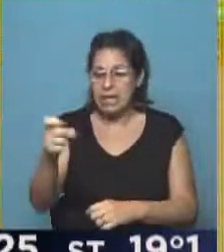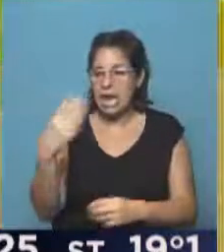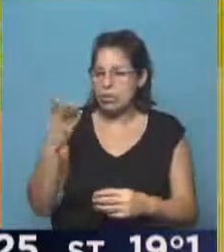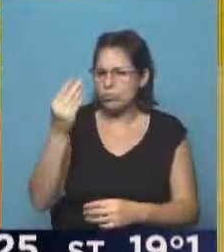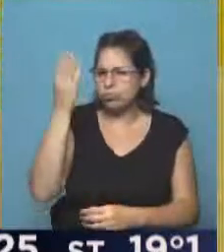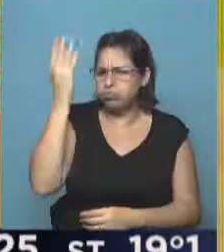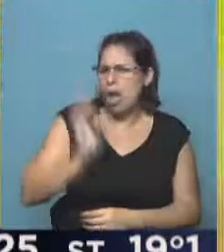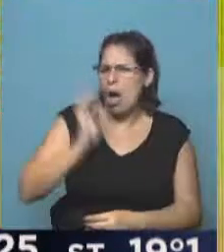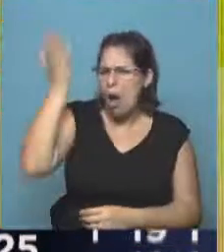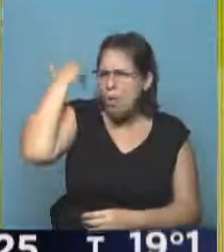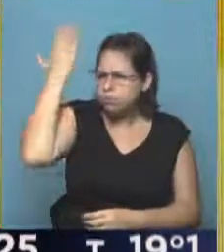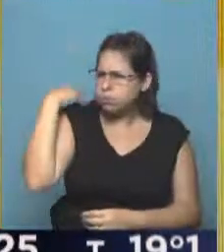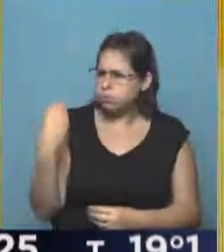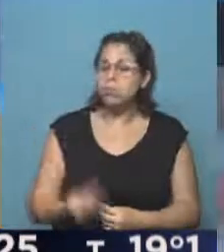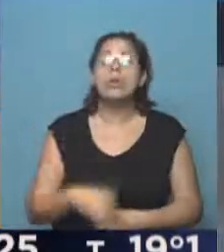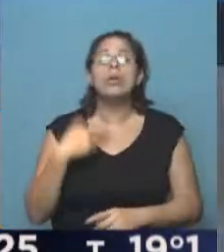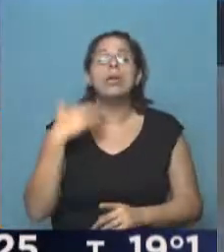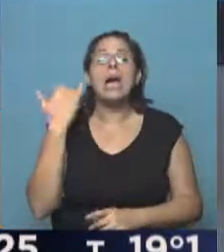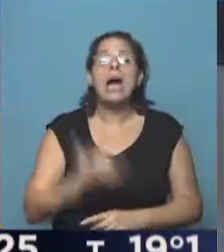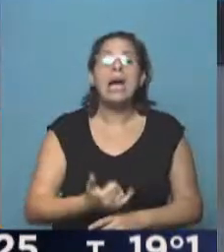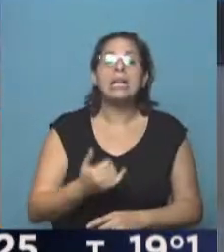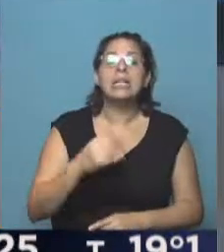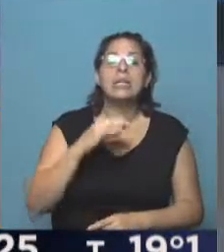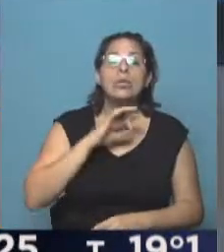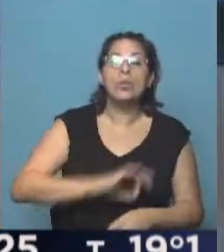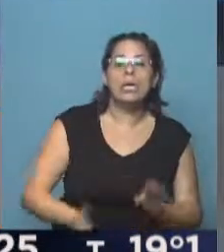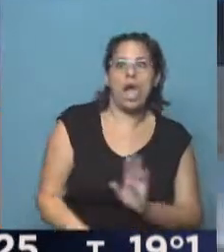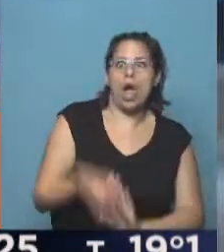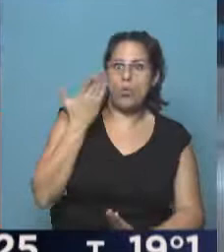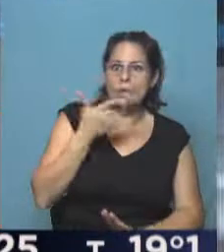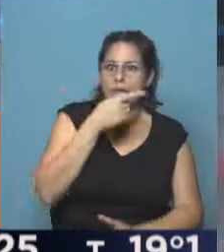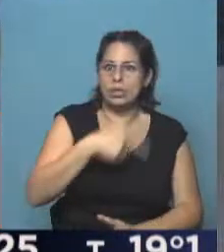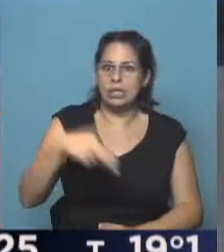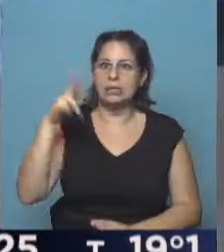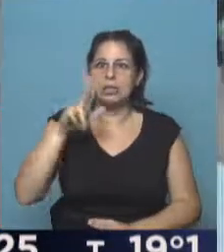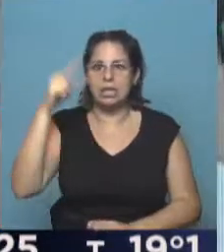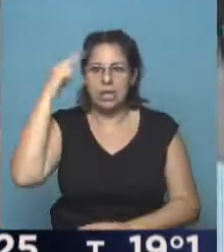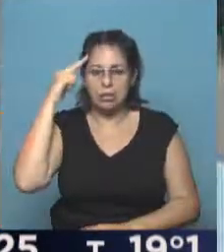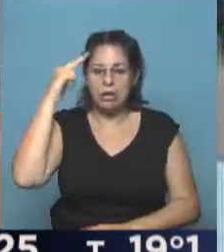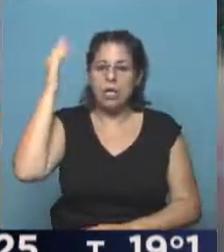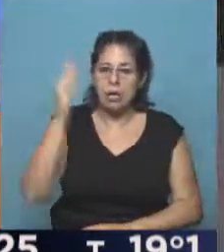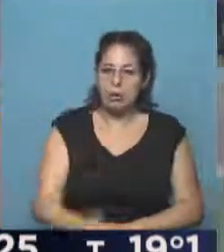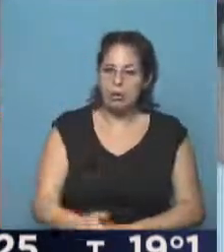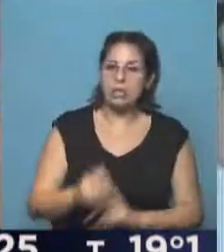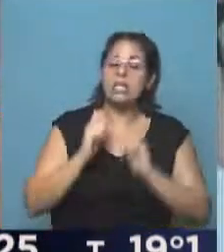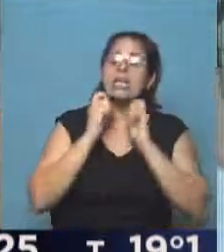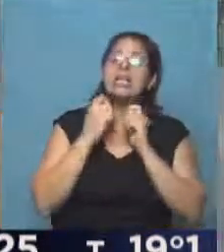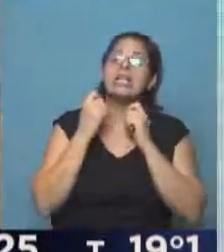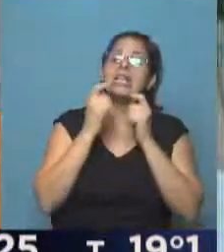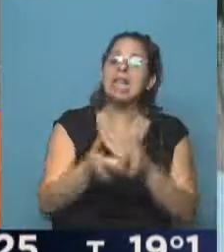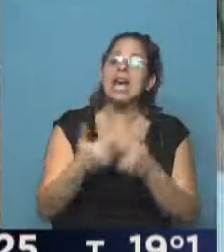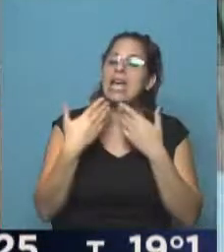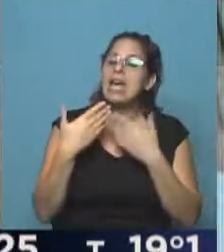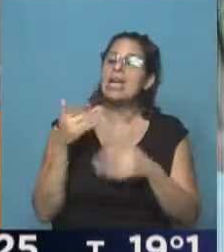años y tiene un aumento grande en su jubilación del 139% gracias a la reparación histórica.